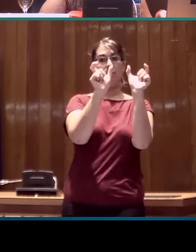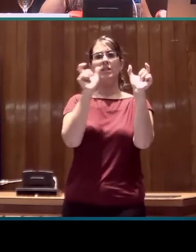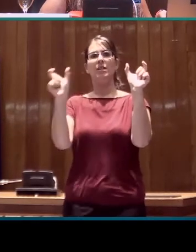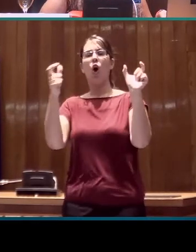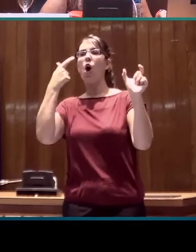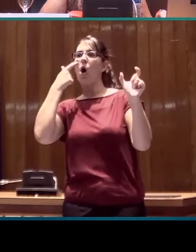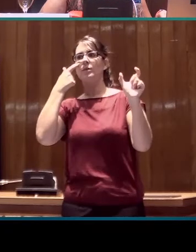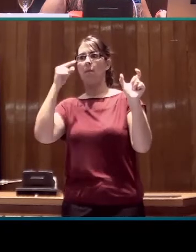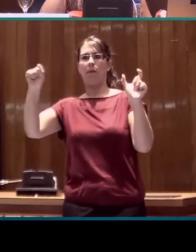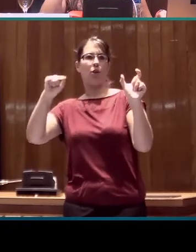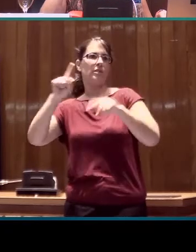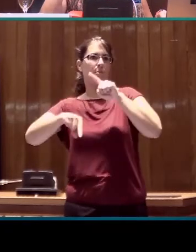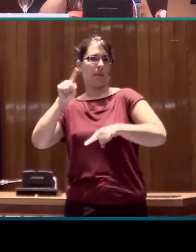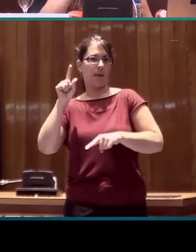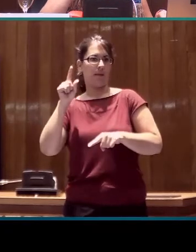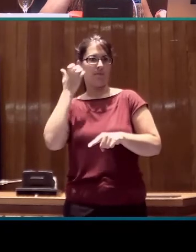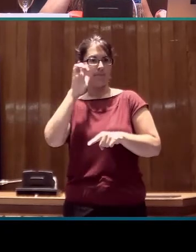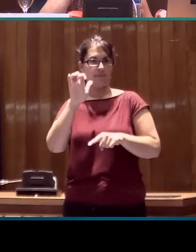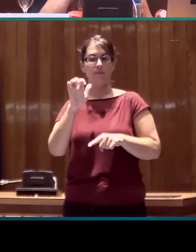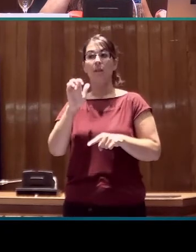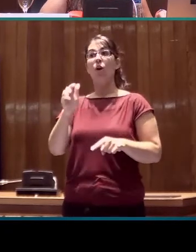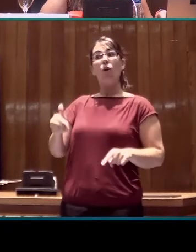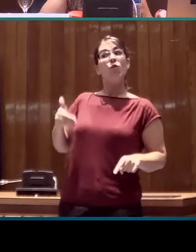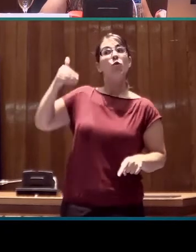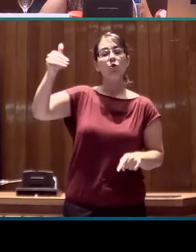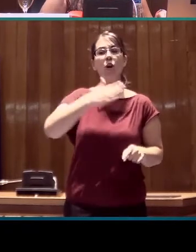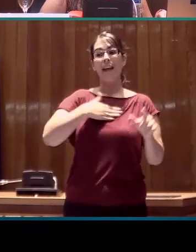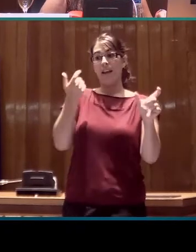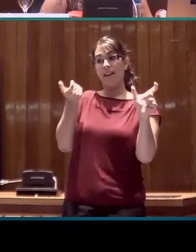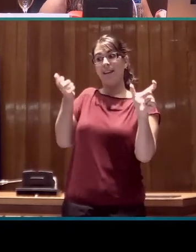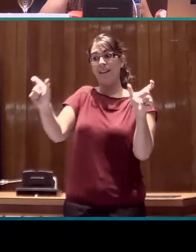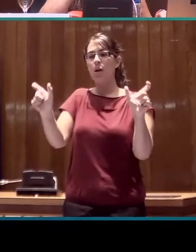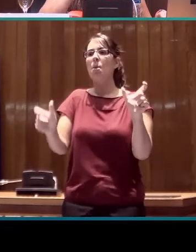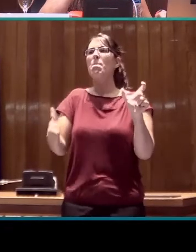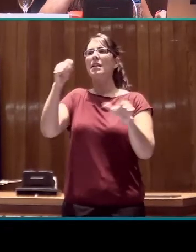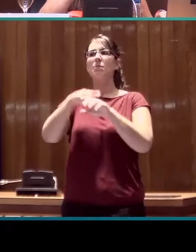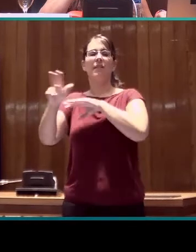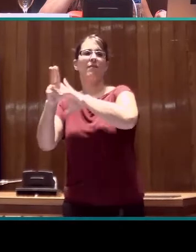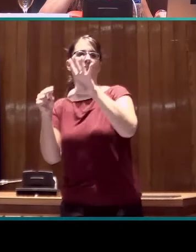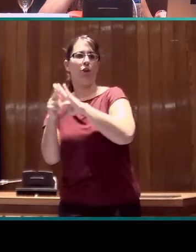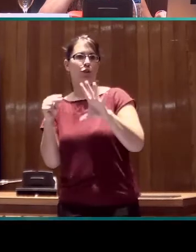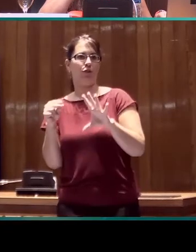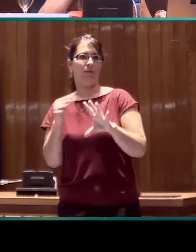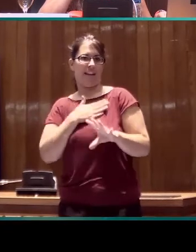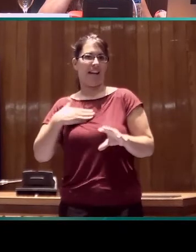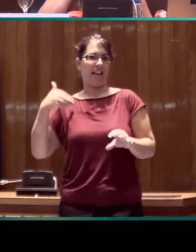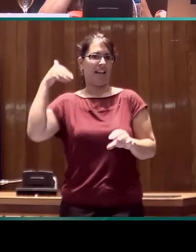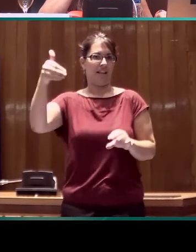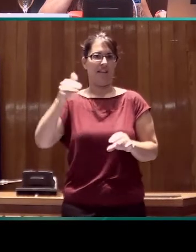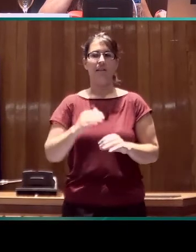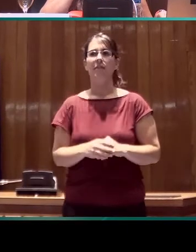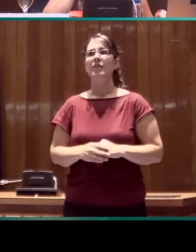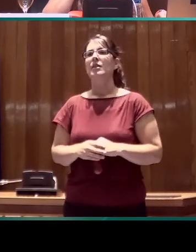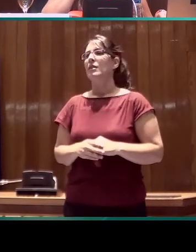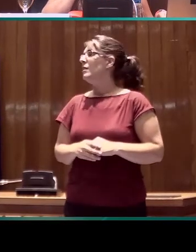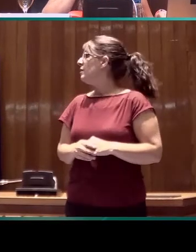el futuro, deberíamos ser capaces también de introducir un campo para un vídeo con la articulación concreta. Bueno,